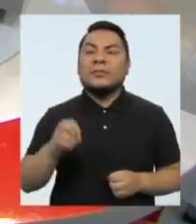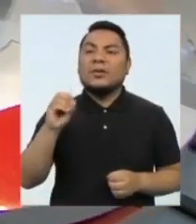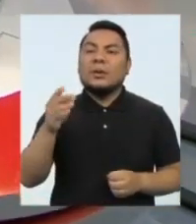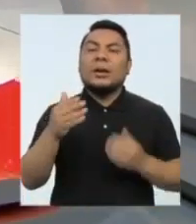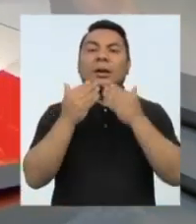información.